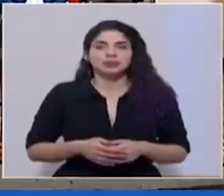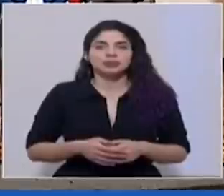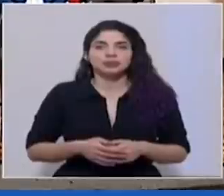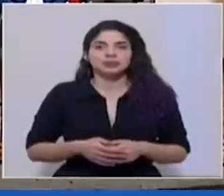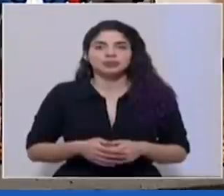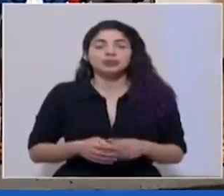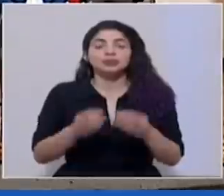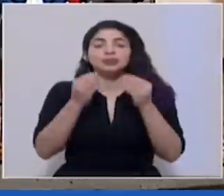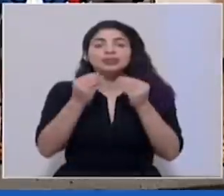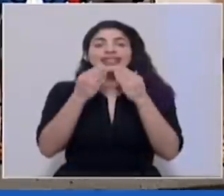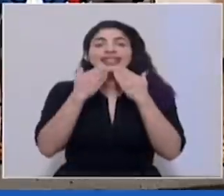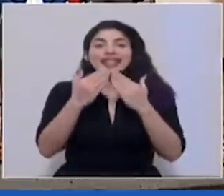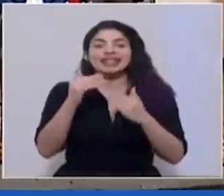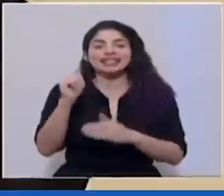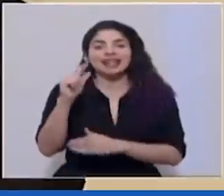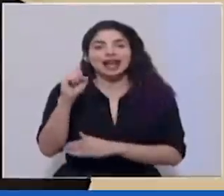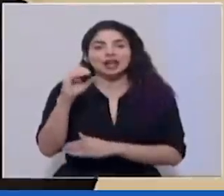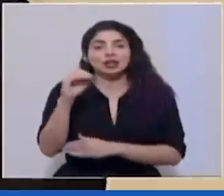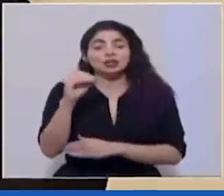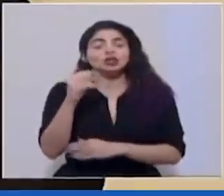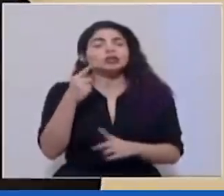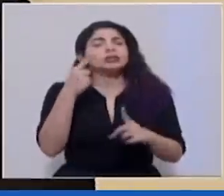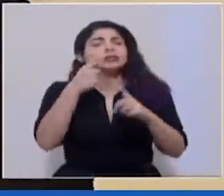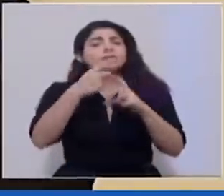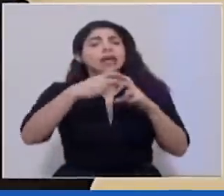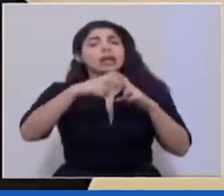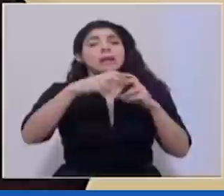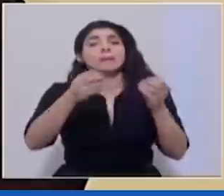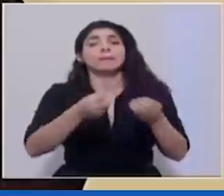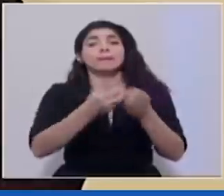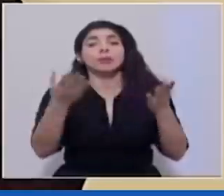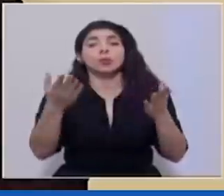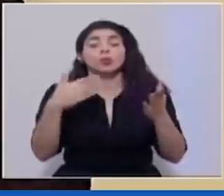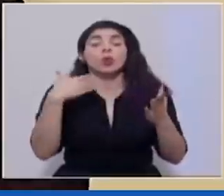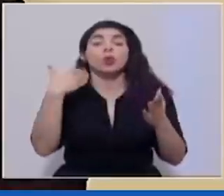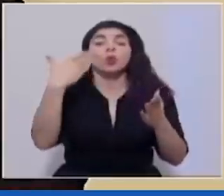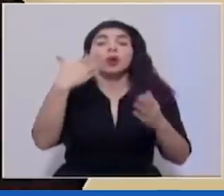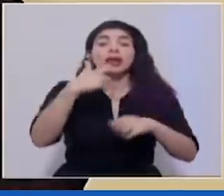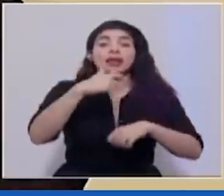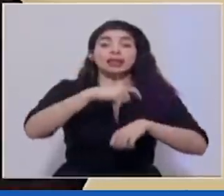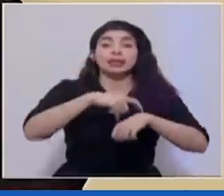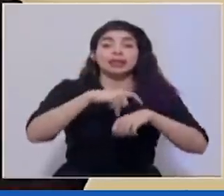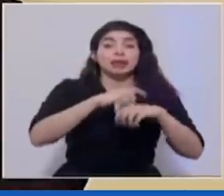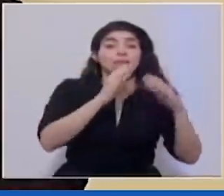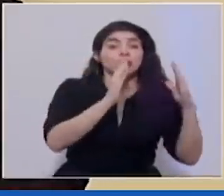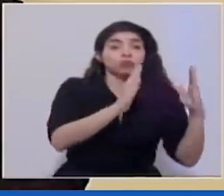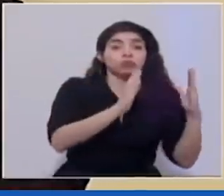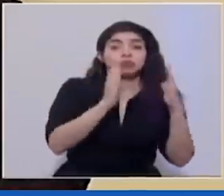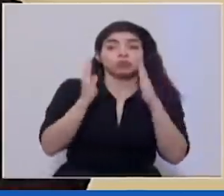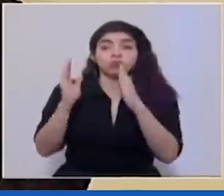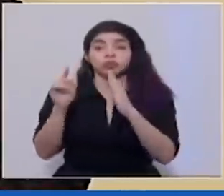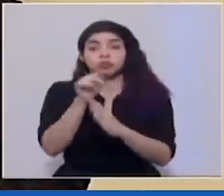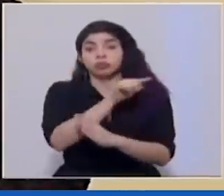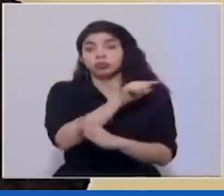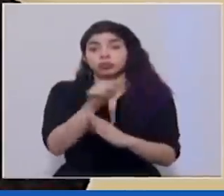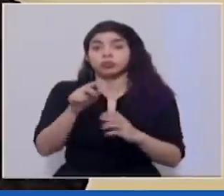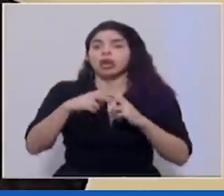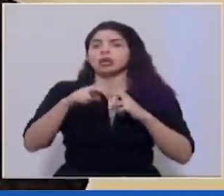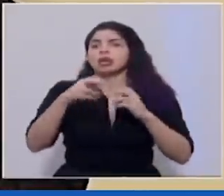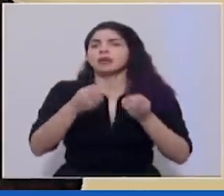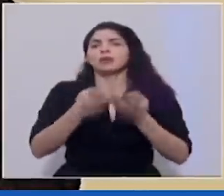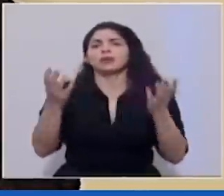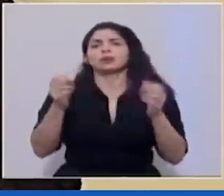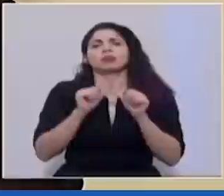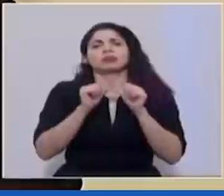Muchas gracias Alonso. En el caso del transporte público durante las fases el transporte público se mantendrá